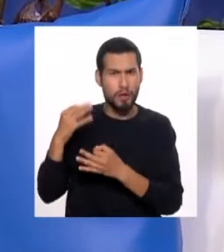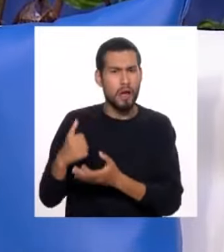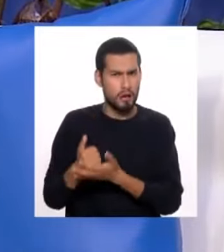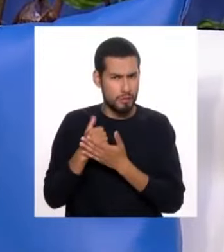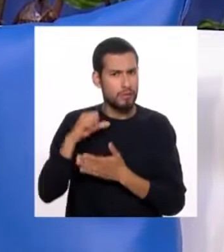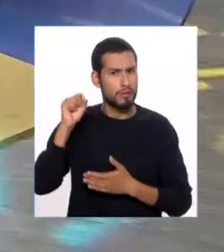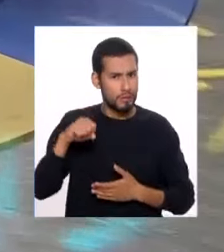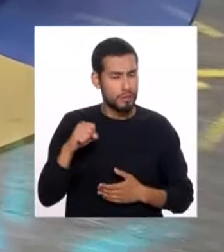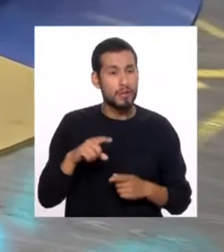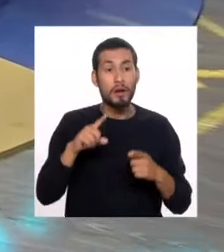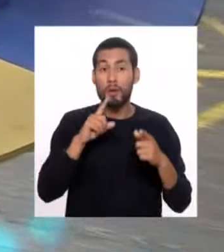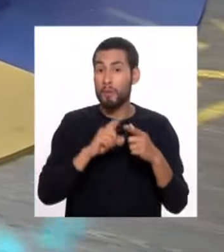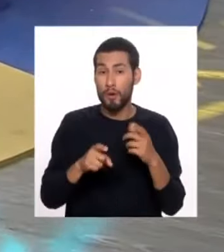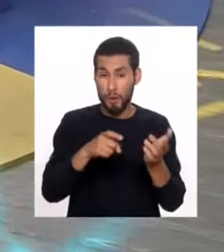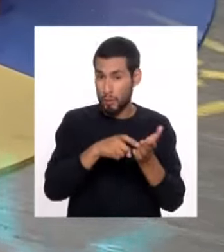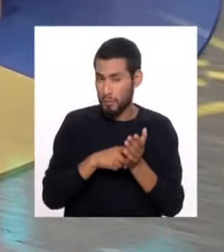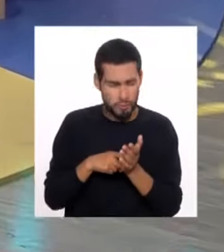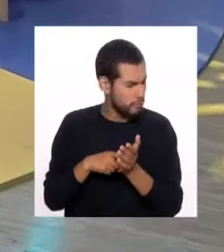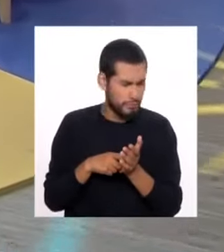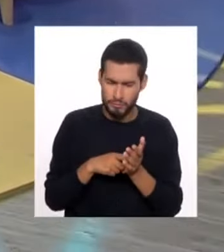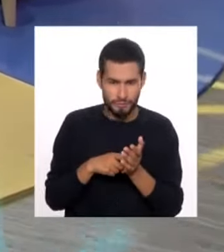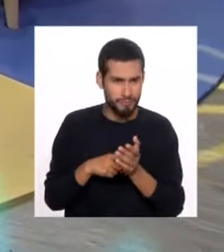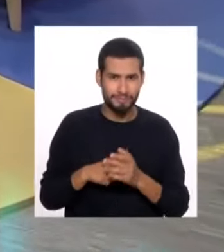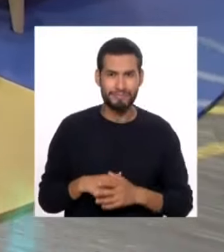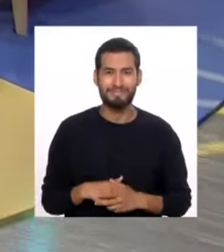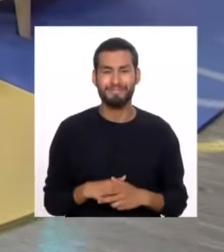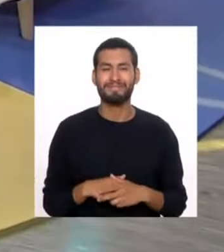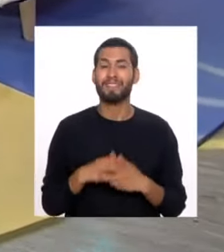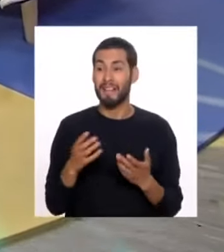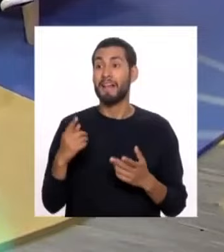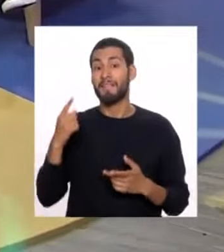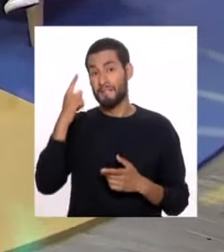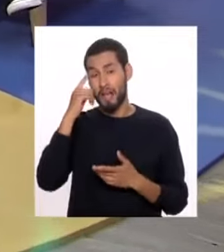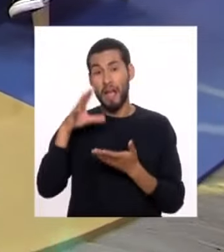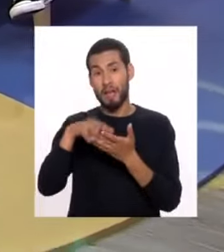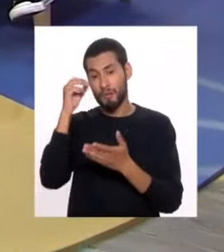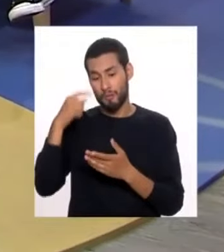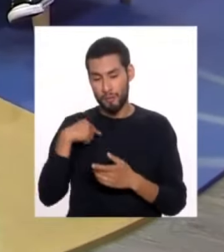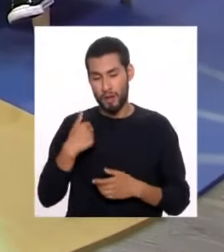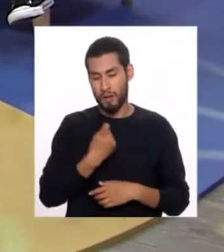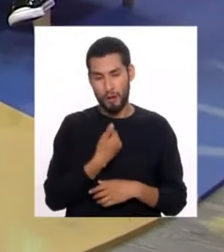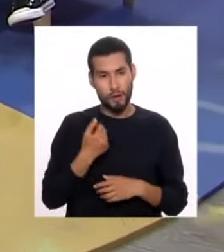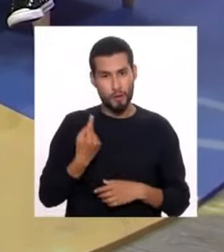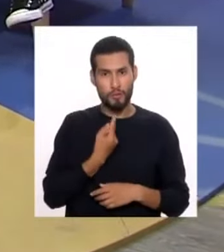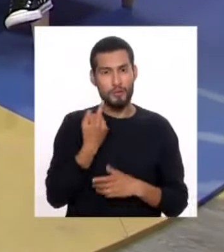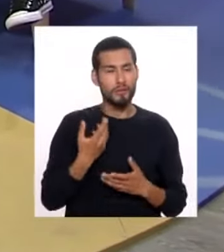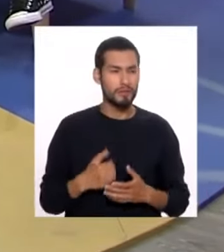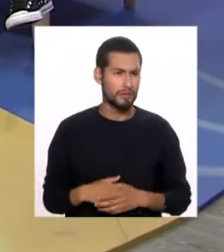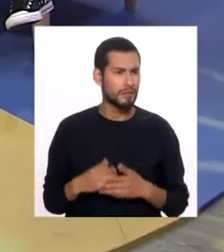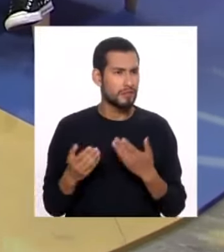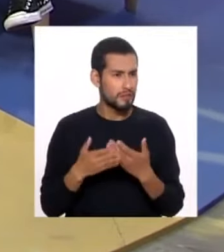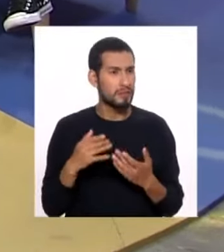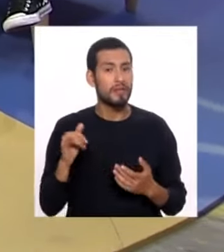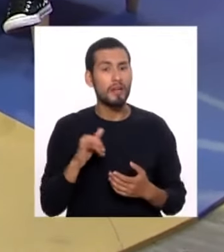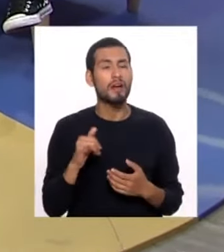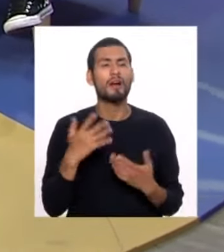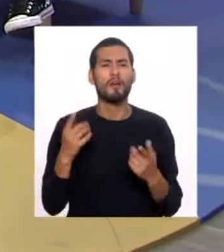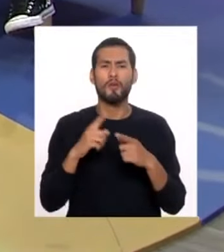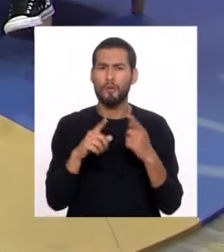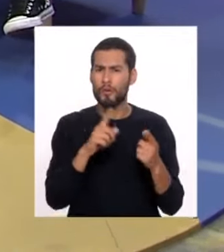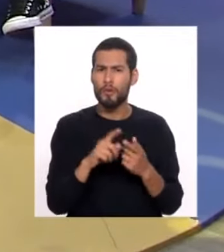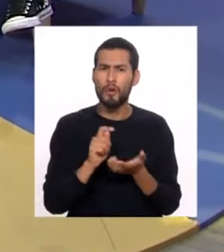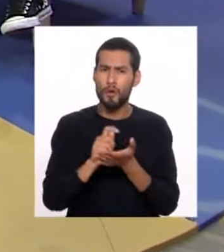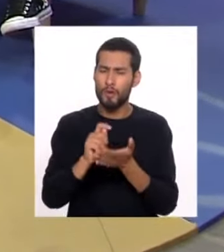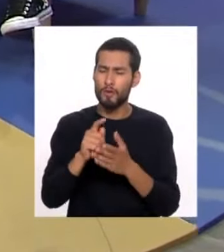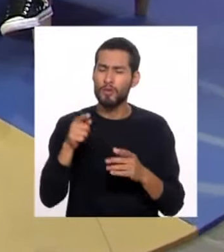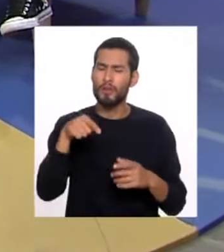puede asistir, pero no es obligatorio. Ok. Digamos que podemos aprender para hacerlo solos. Claro. sencillo. Exacto. Y también hay bastantes tutoriales